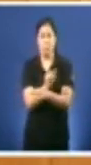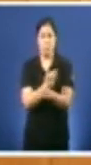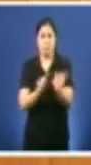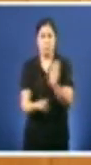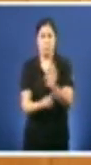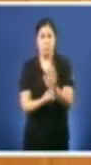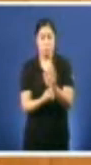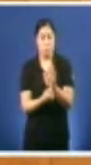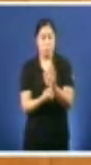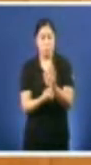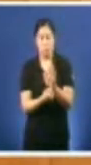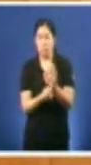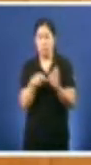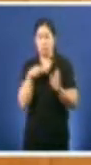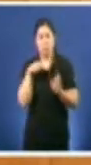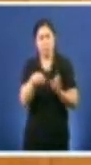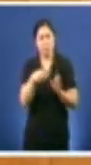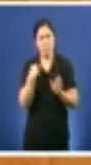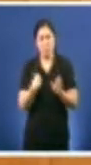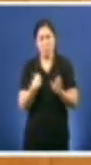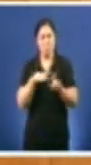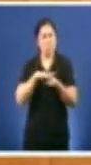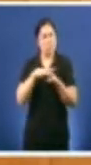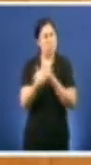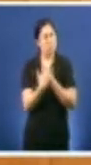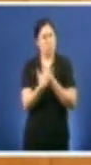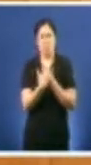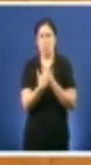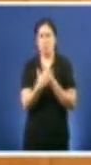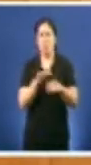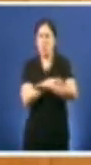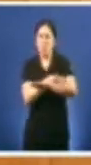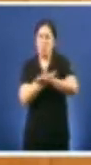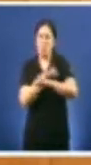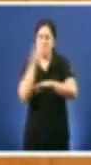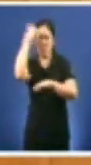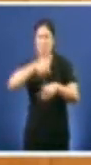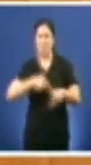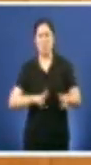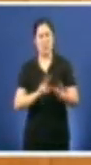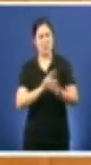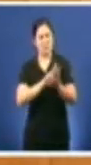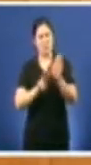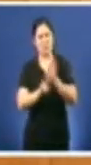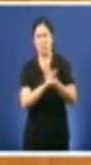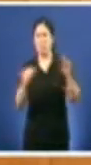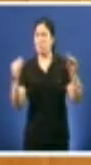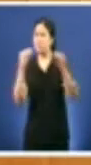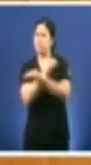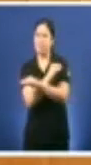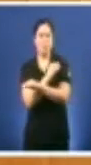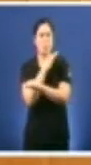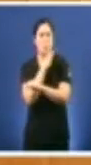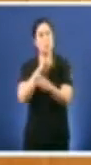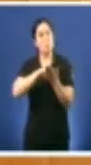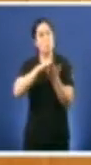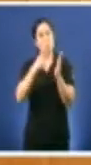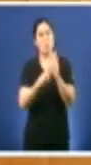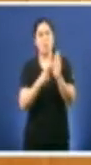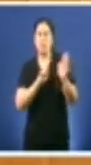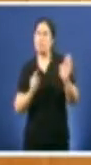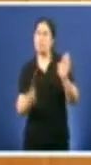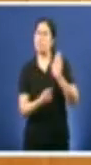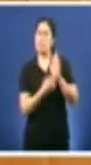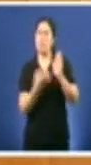magnitude é incompatible con un converno democrático e transparente polo que este proxeto de lei deve ser devolto e